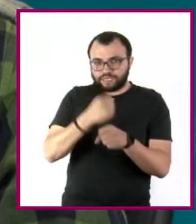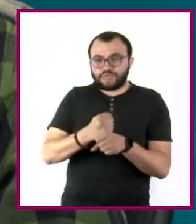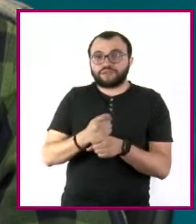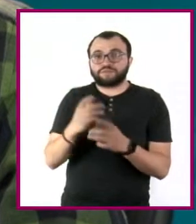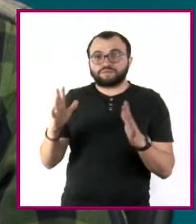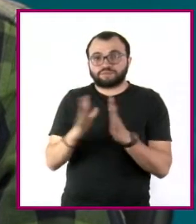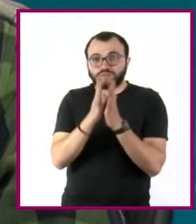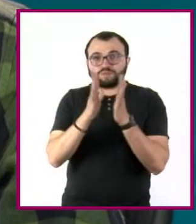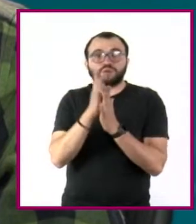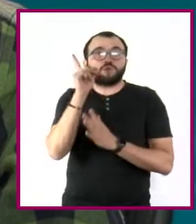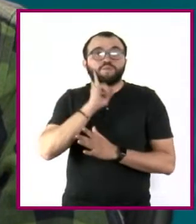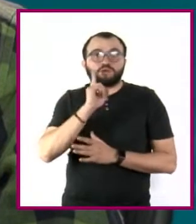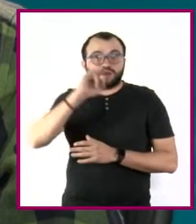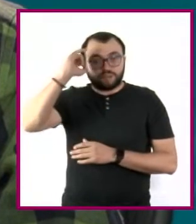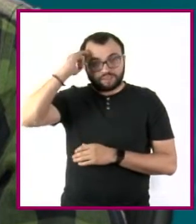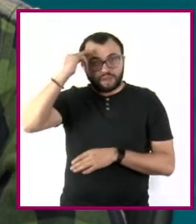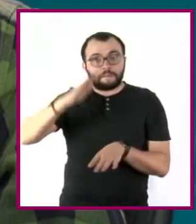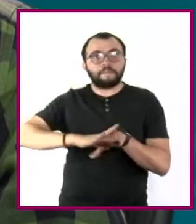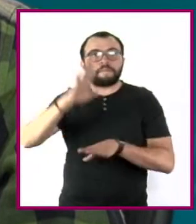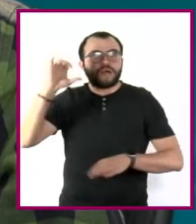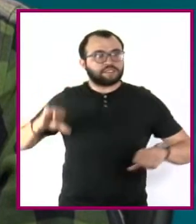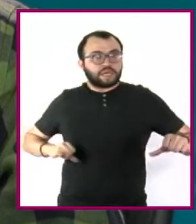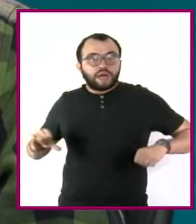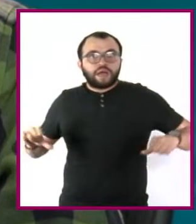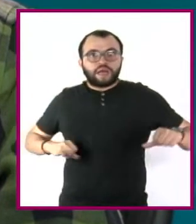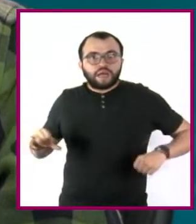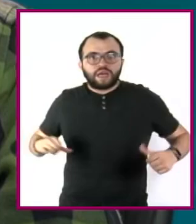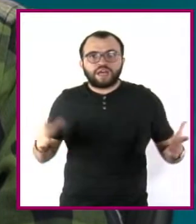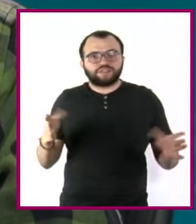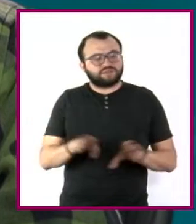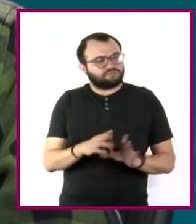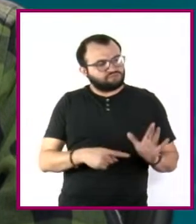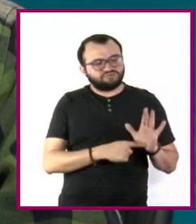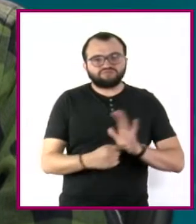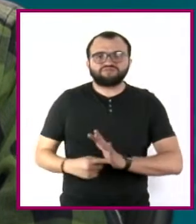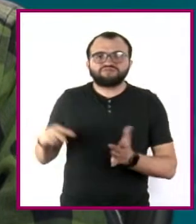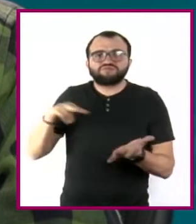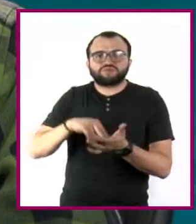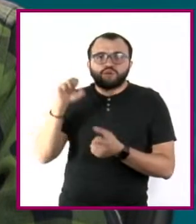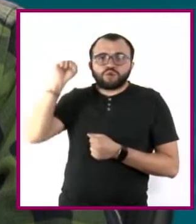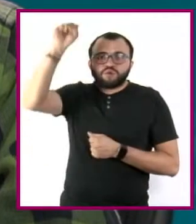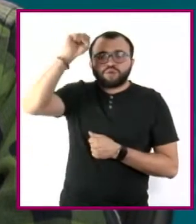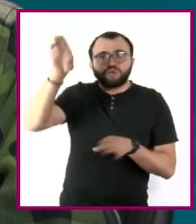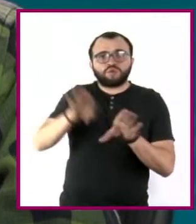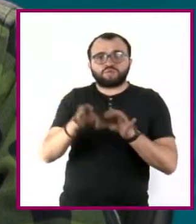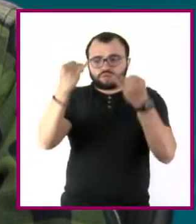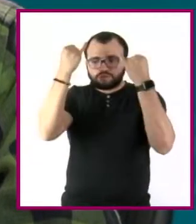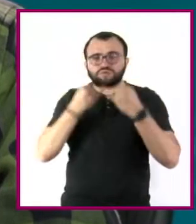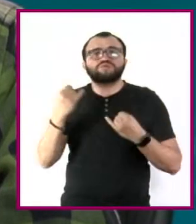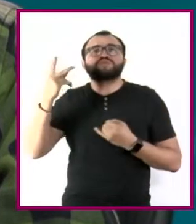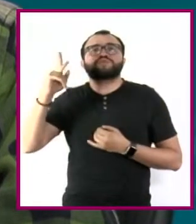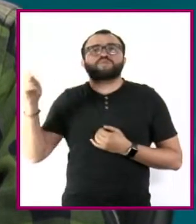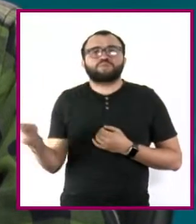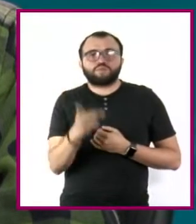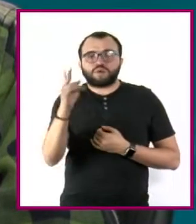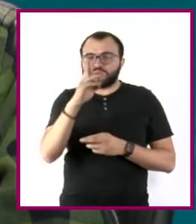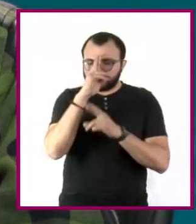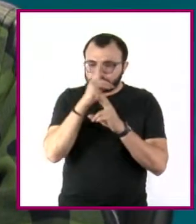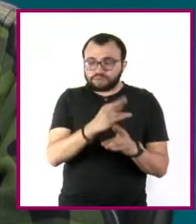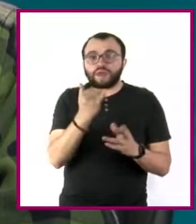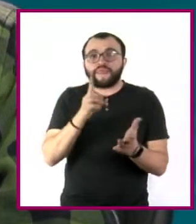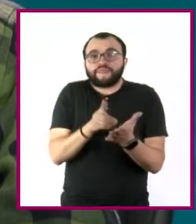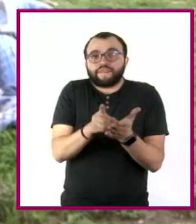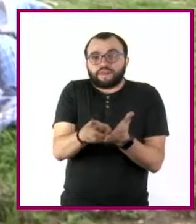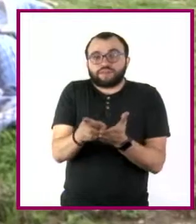indígenas ha sido más activa que hace 40 años. Han desempeñado un papel decisivo en la lucha por la autodeterminación de los pueblos y en la lucha por los